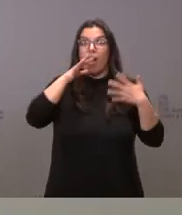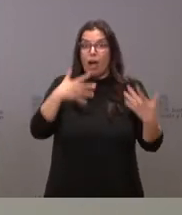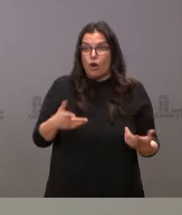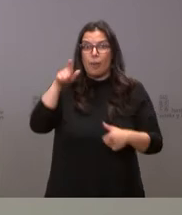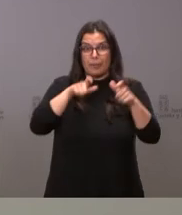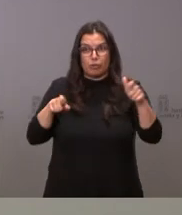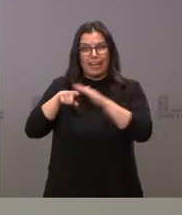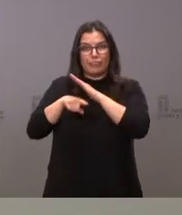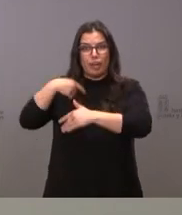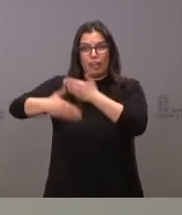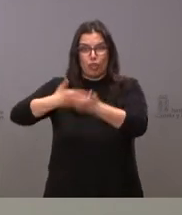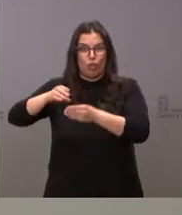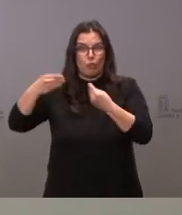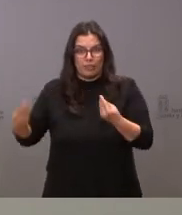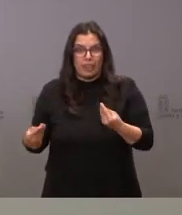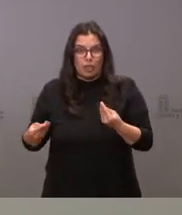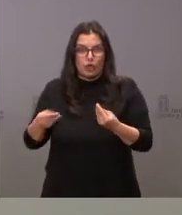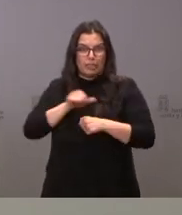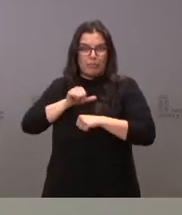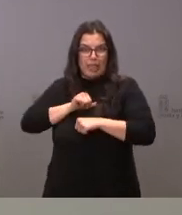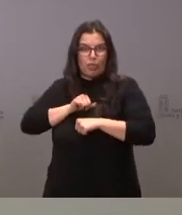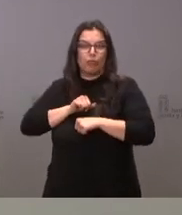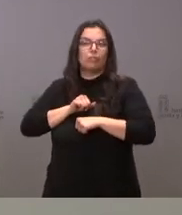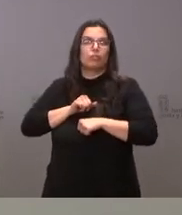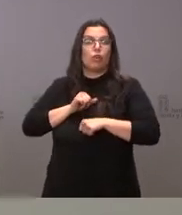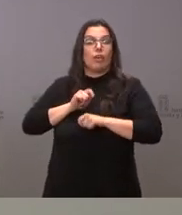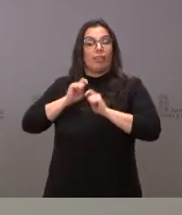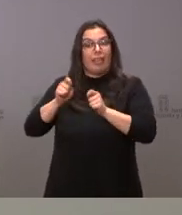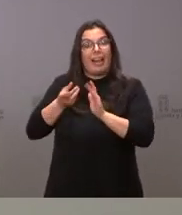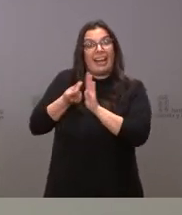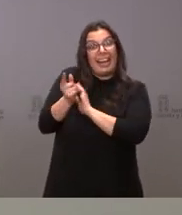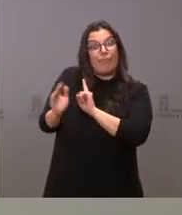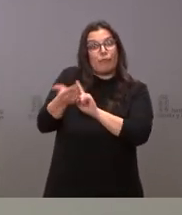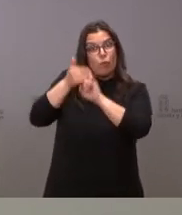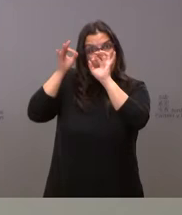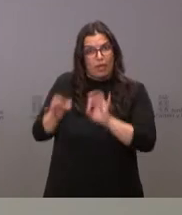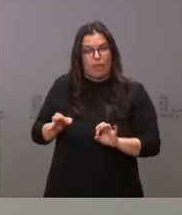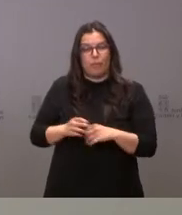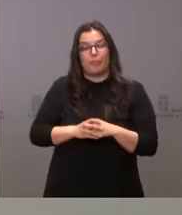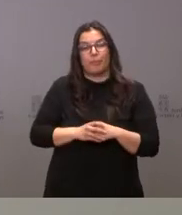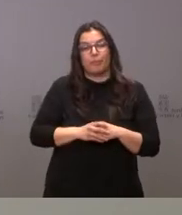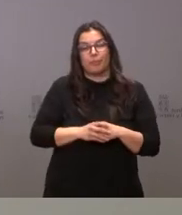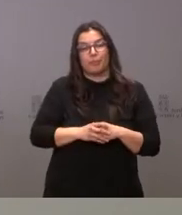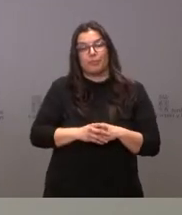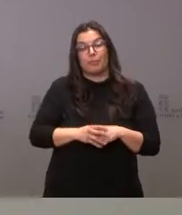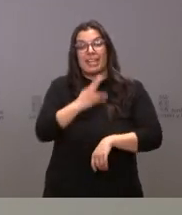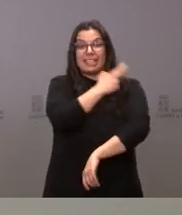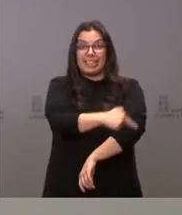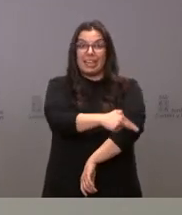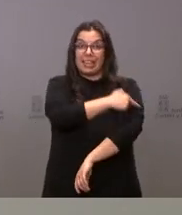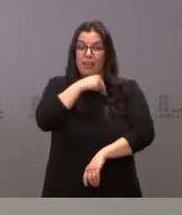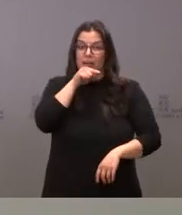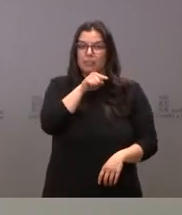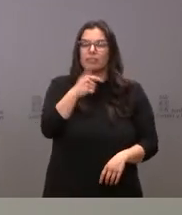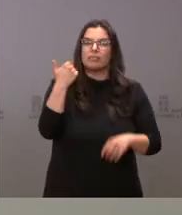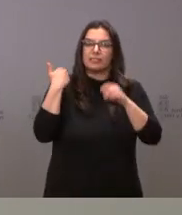la documentación para obtener esta condición de refugiado. En Sanidad, les pude informar que ya